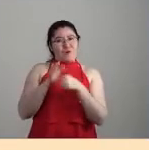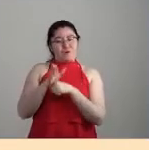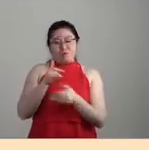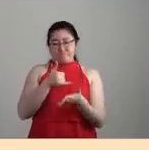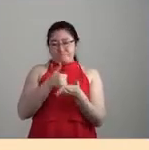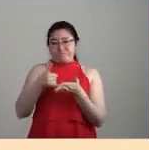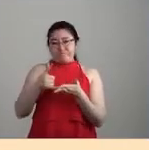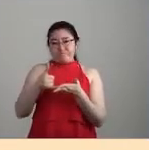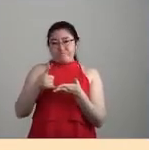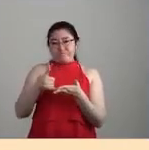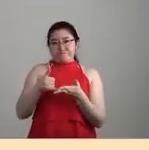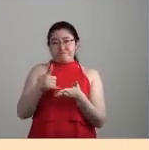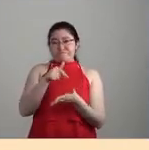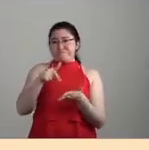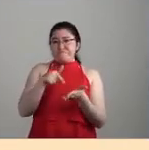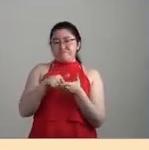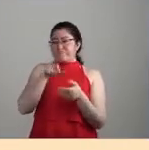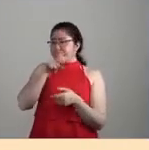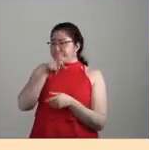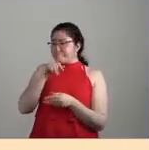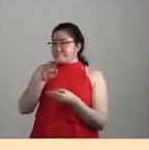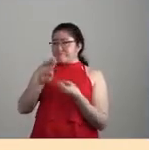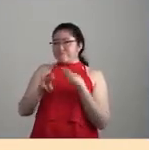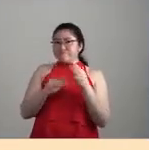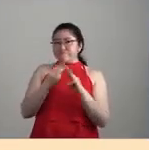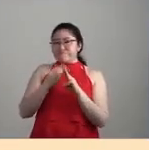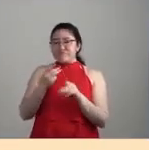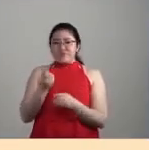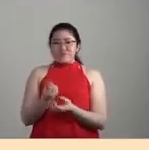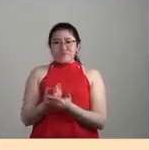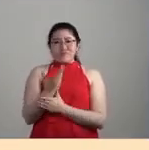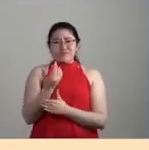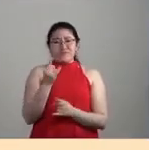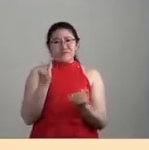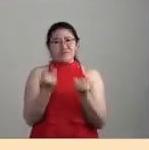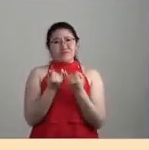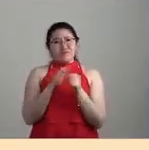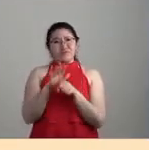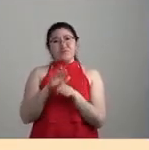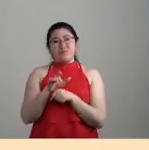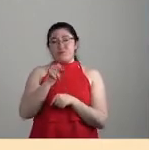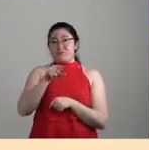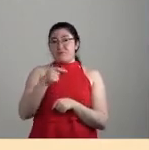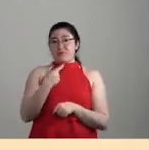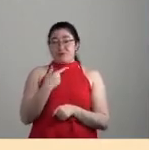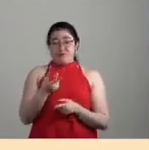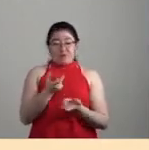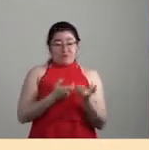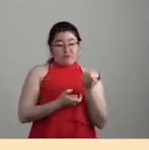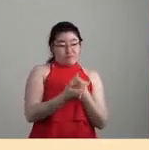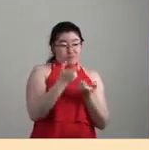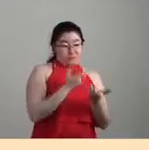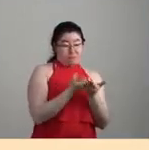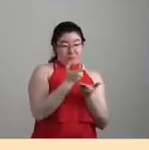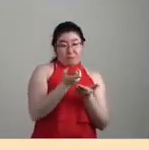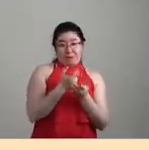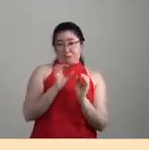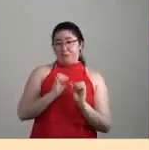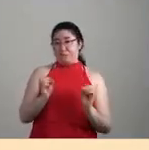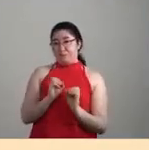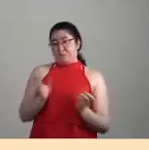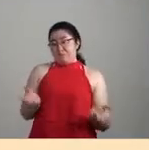en el Nuevo Mundo y que era un resultado de una fertilidad acumulada por la cual el capital nada había pagado y nada paga.